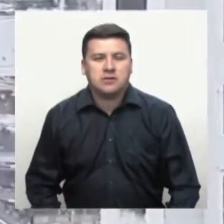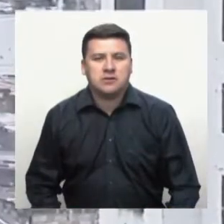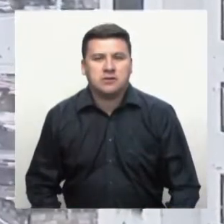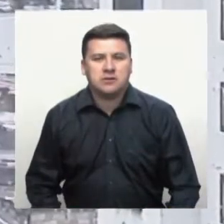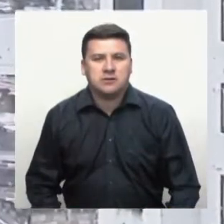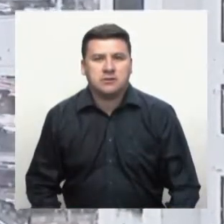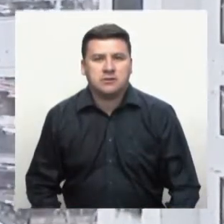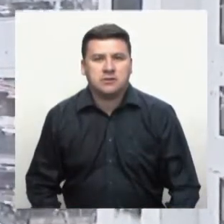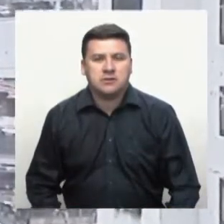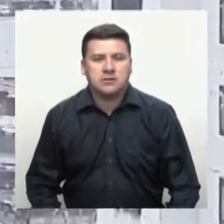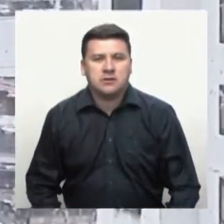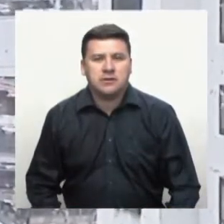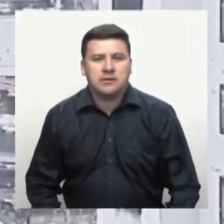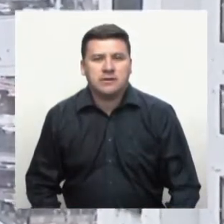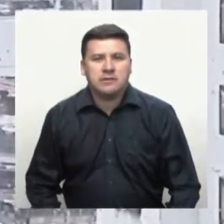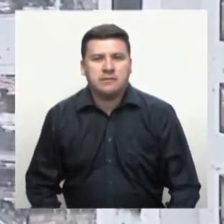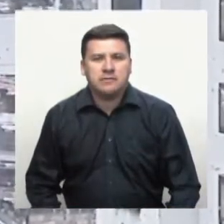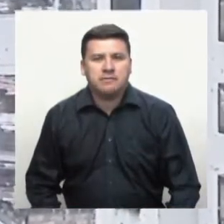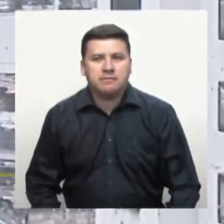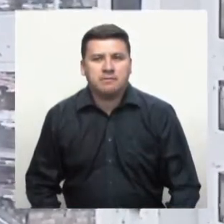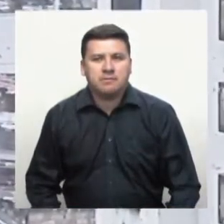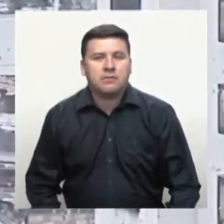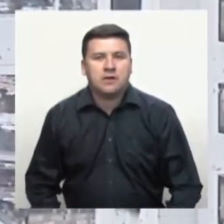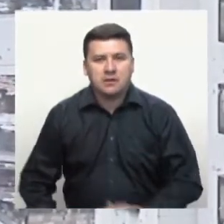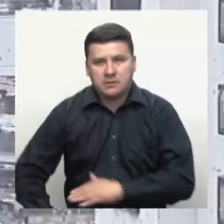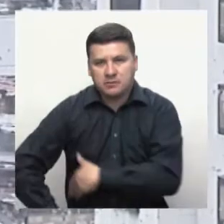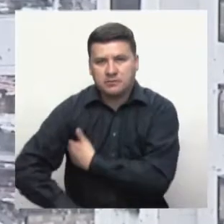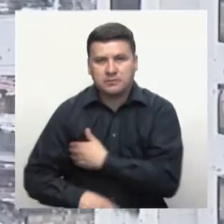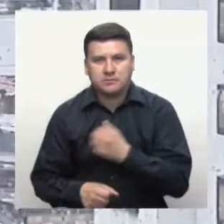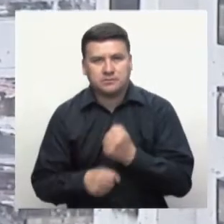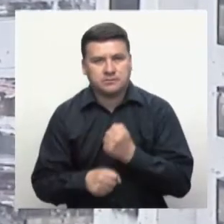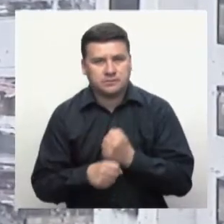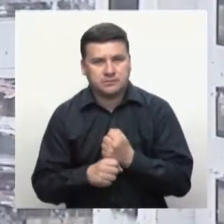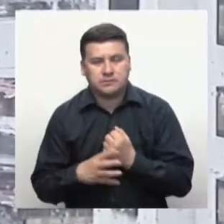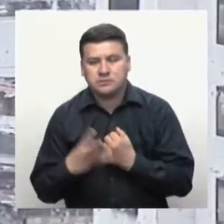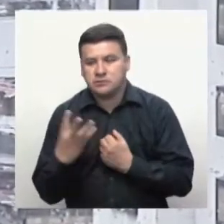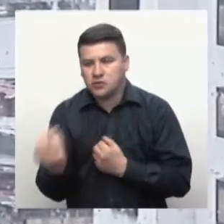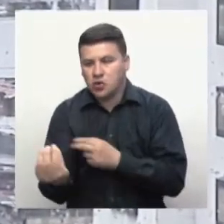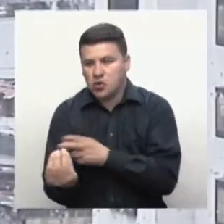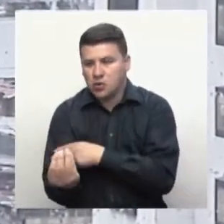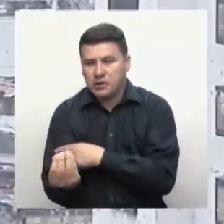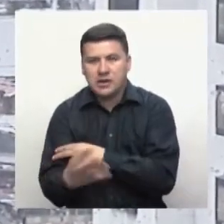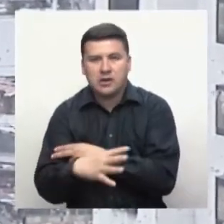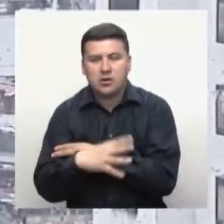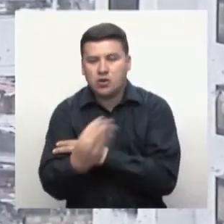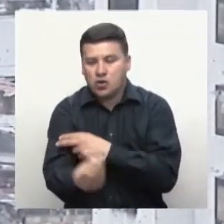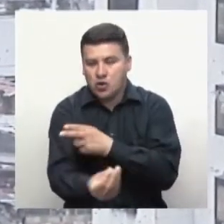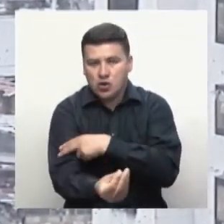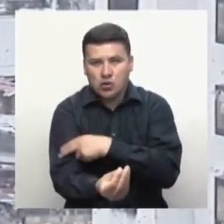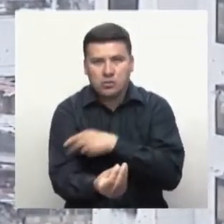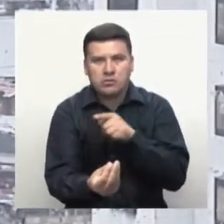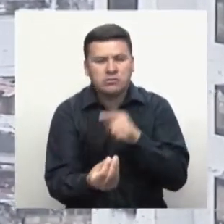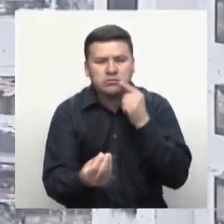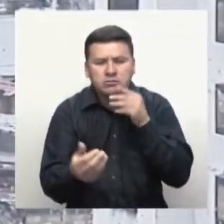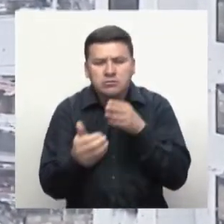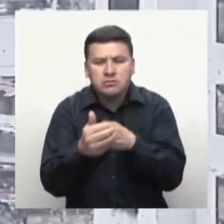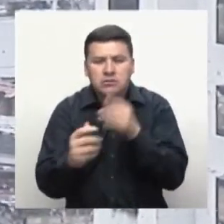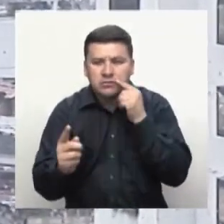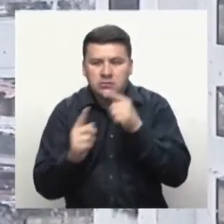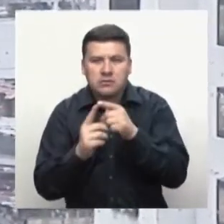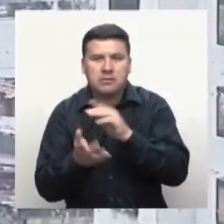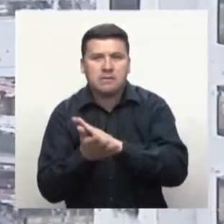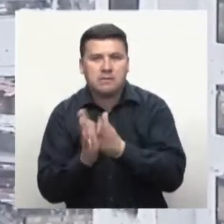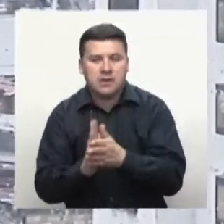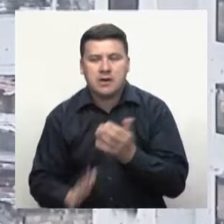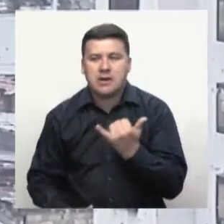El Ministerio de Trabajo instaló los comités territoriales que ayudan a consolidar la ruta social de la paz. También allí el SENA presentó los avances en